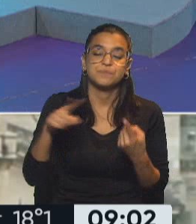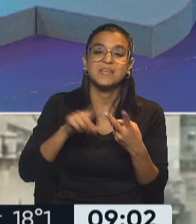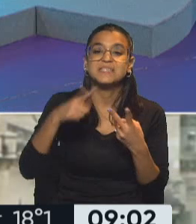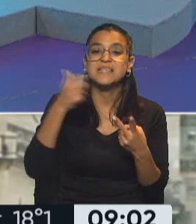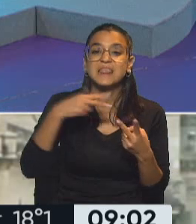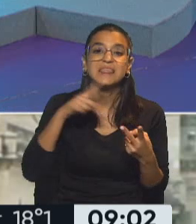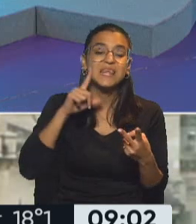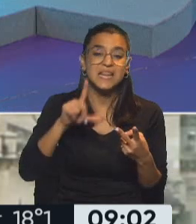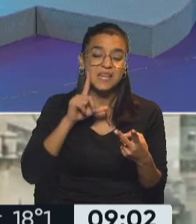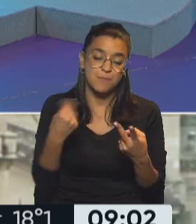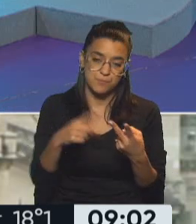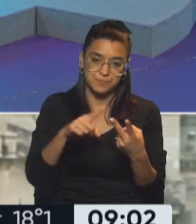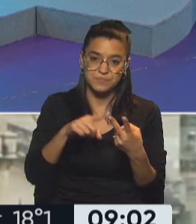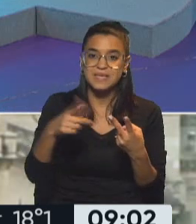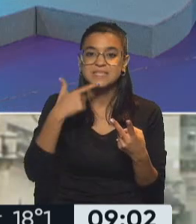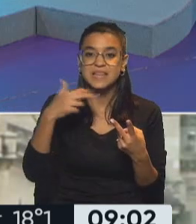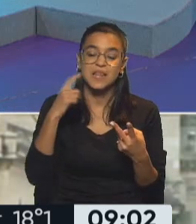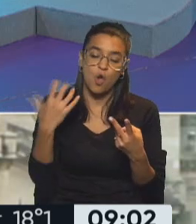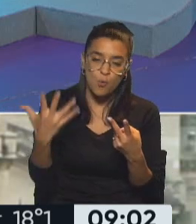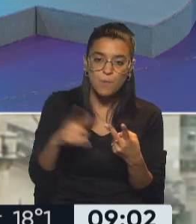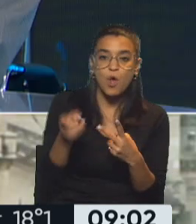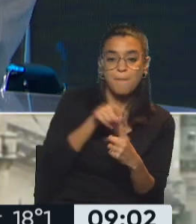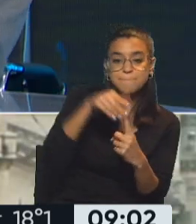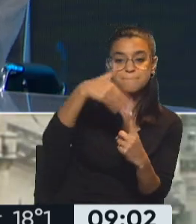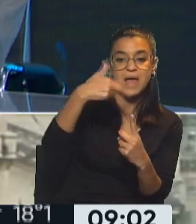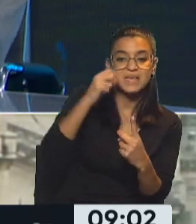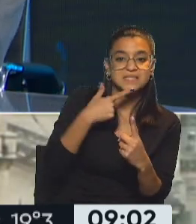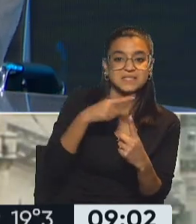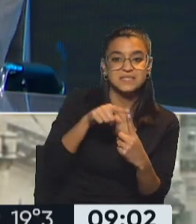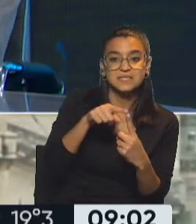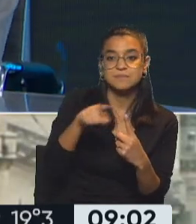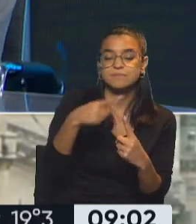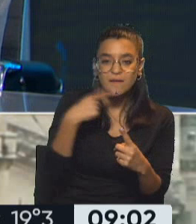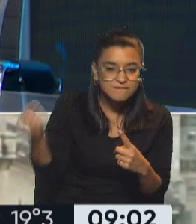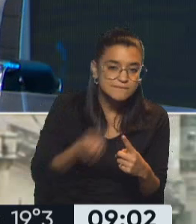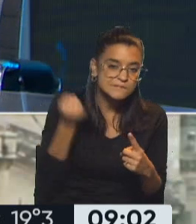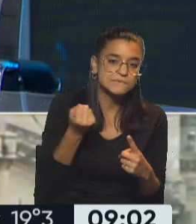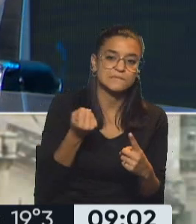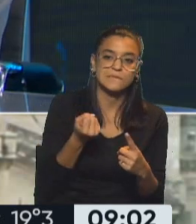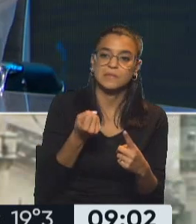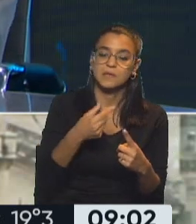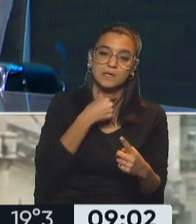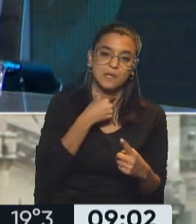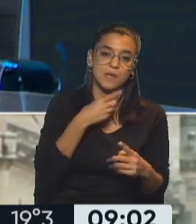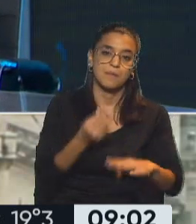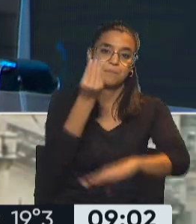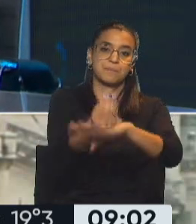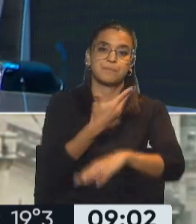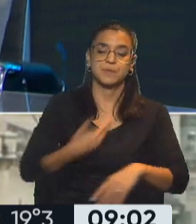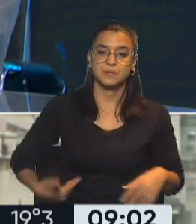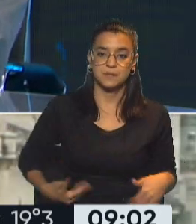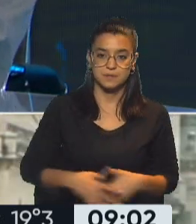Santilli, porque además de que Santilli, por supuesto, pero Manes estoy hablando porque es un hombre que tiene la ambición o el deseo de ser presidente.